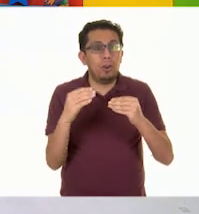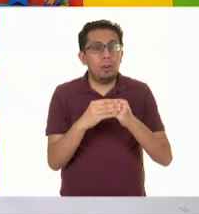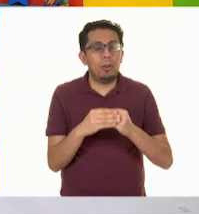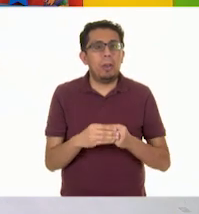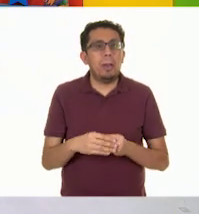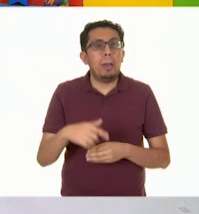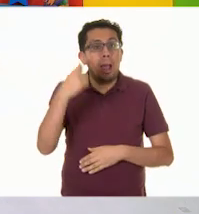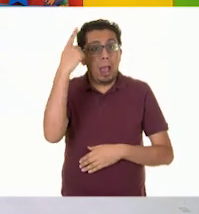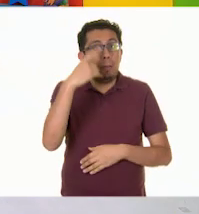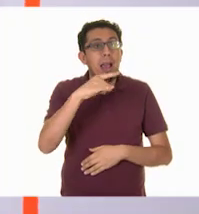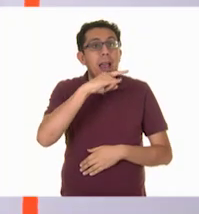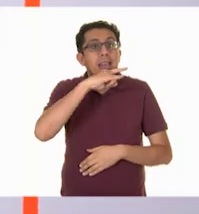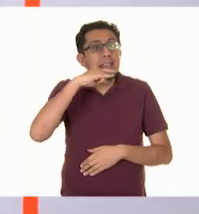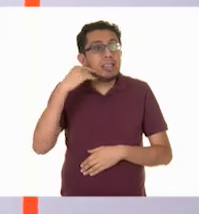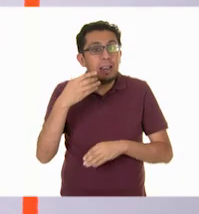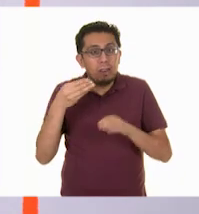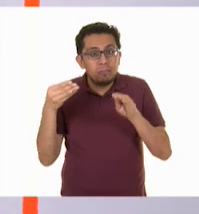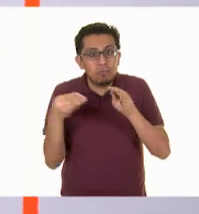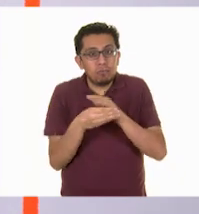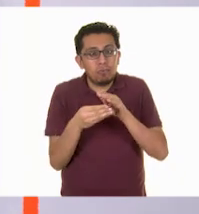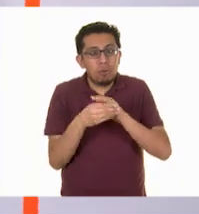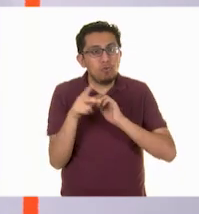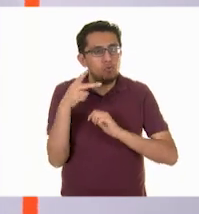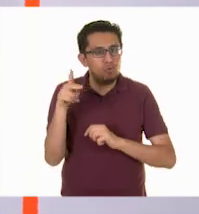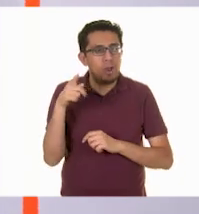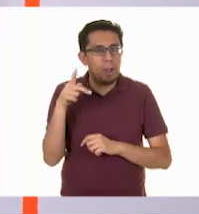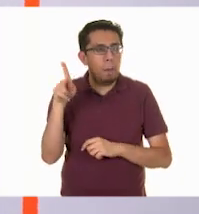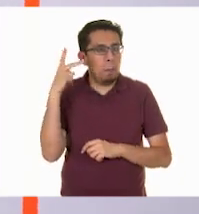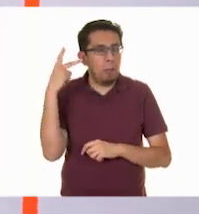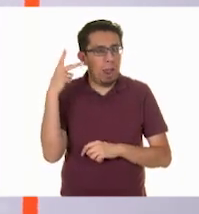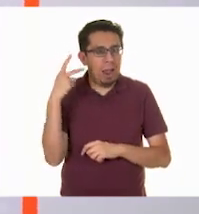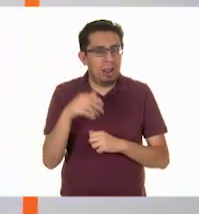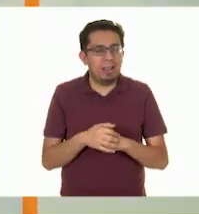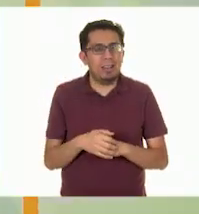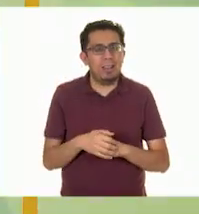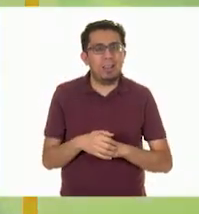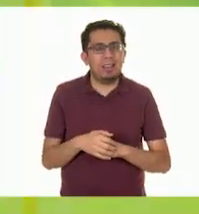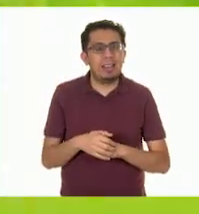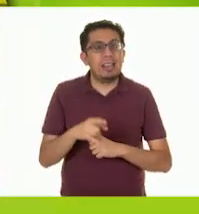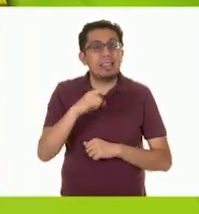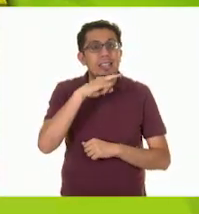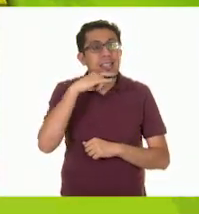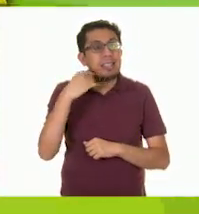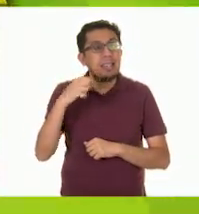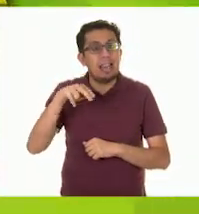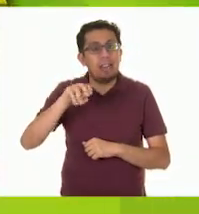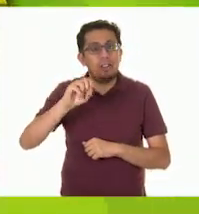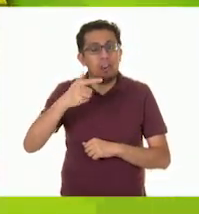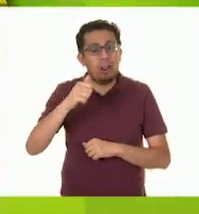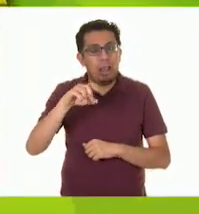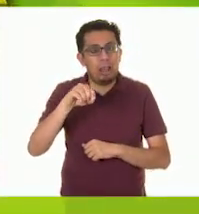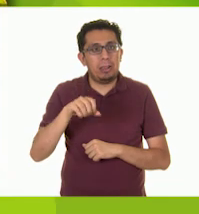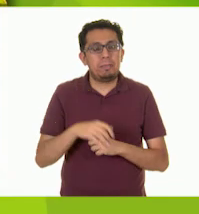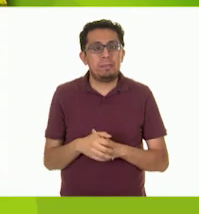los chiles en hogada que decías. ¡Oh! ¡Para los chiles en hogada! sí!